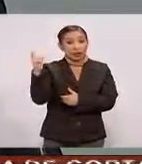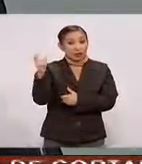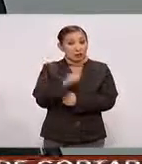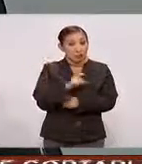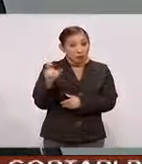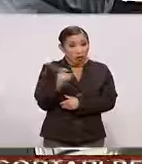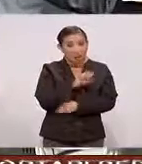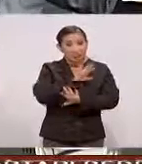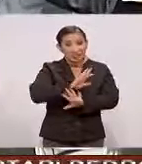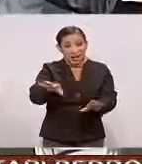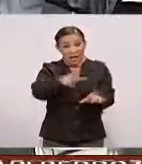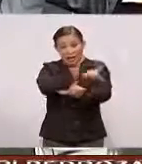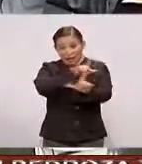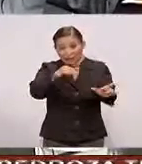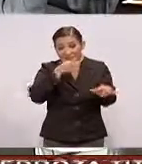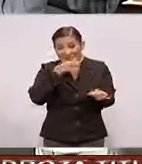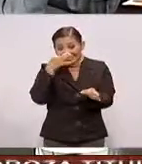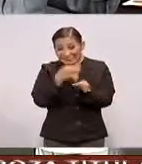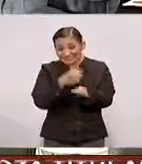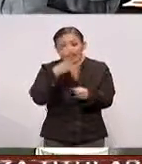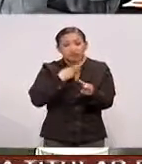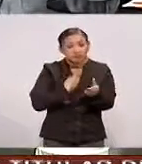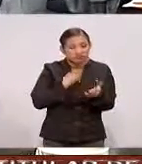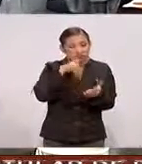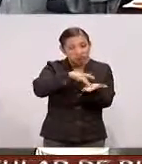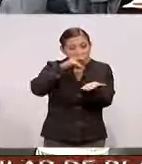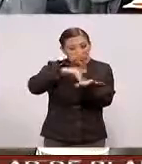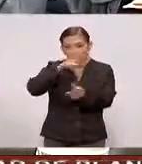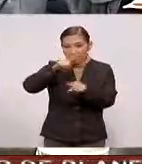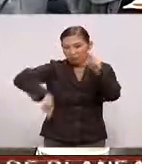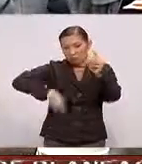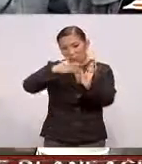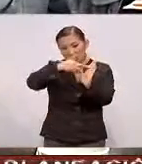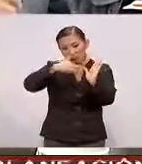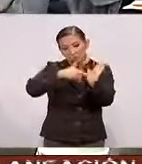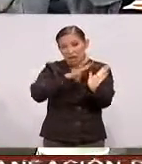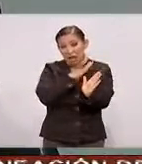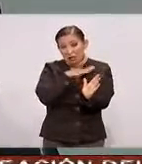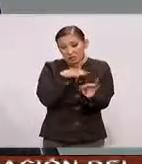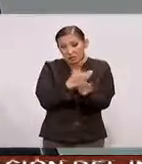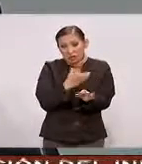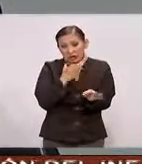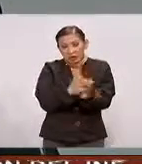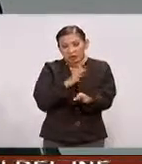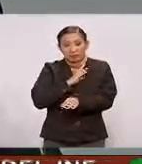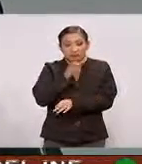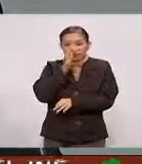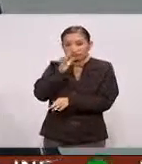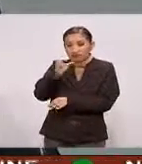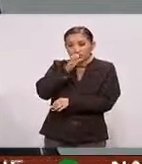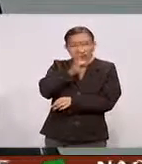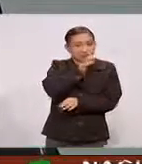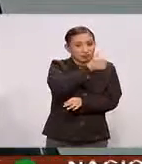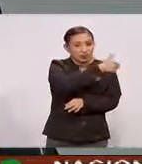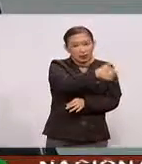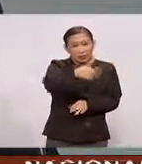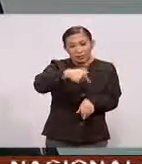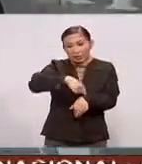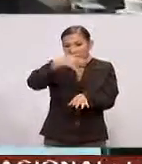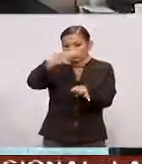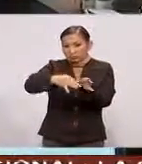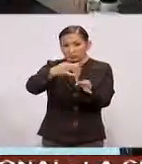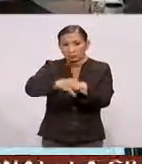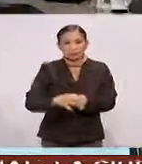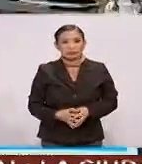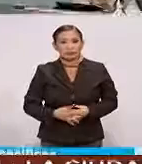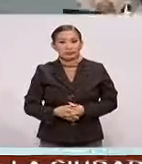Tengamos Estas respuestas De acuerdo A la normatividad Existente Es que vamos A contestar En tiempo Y en forma